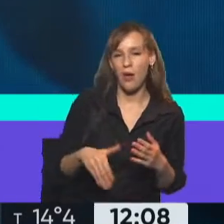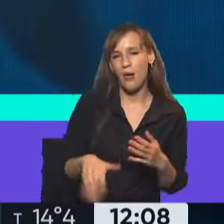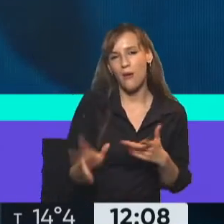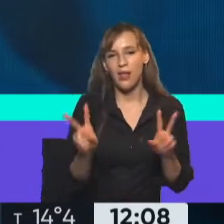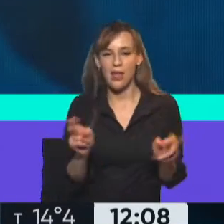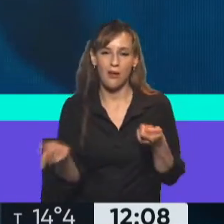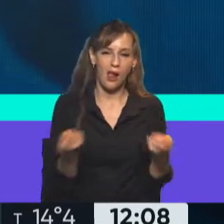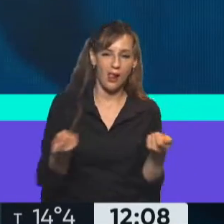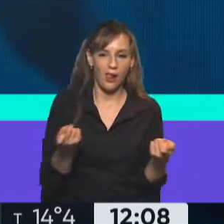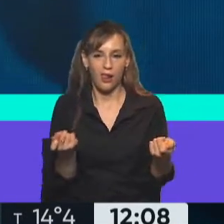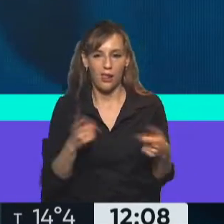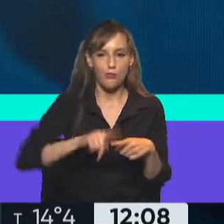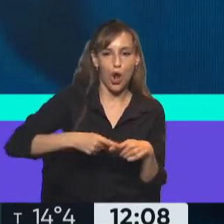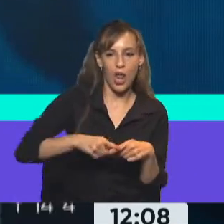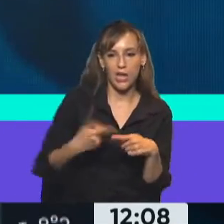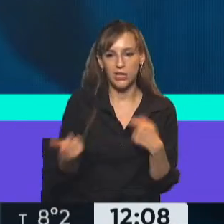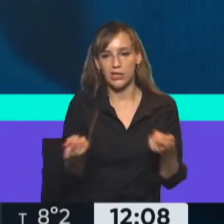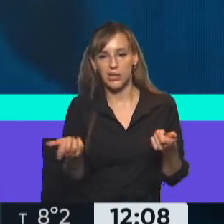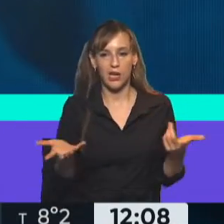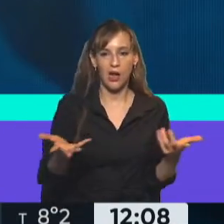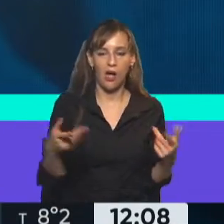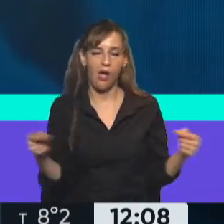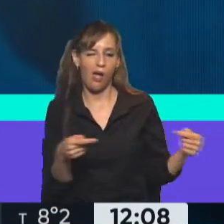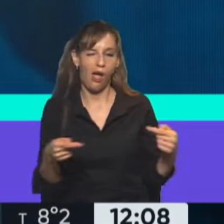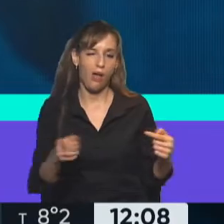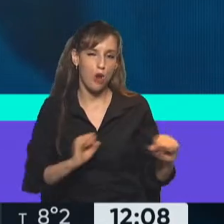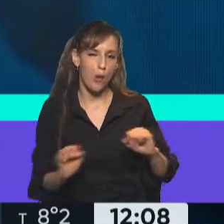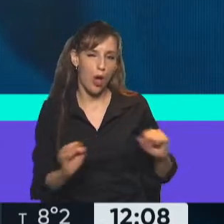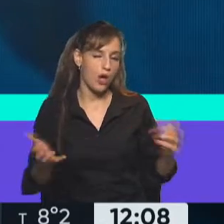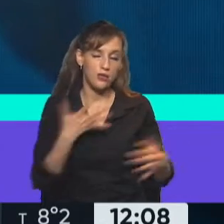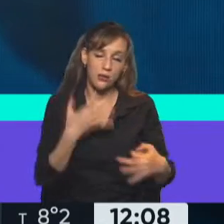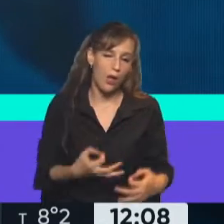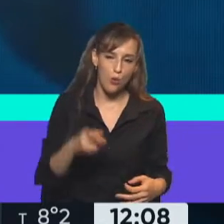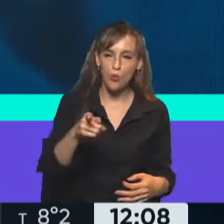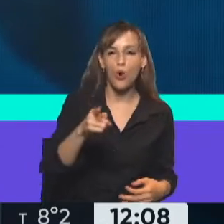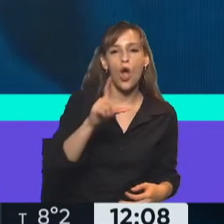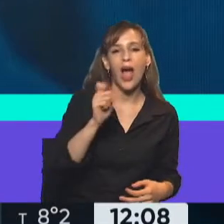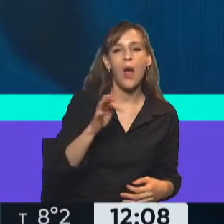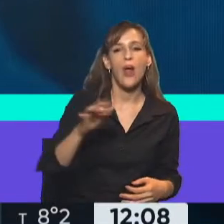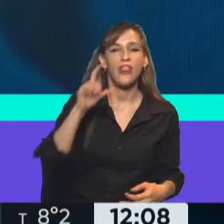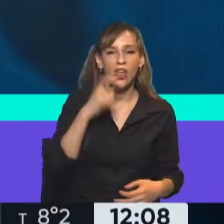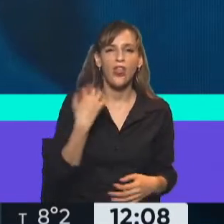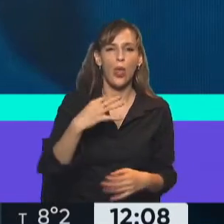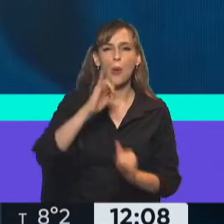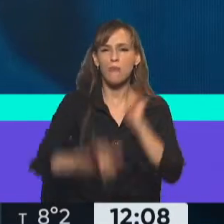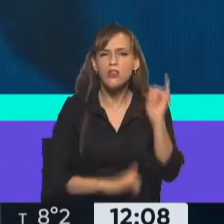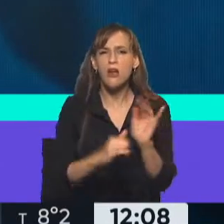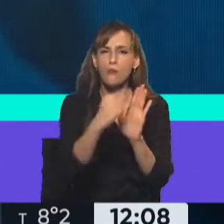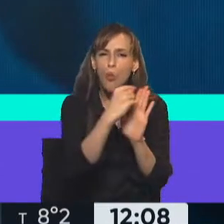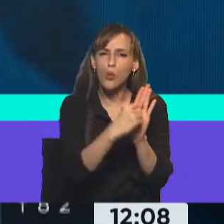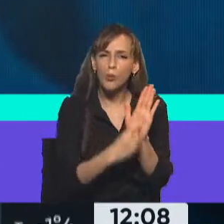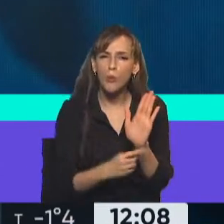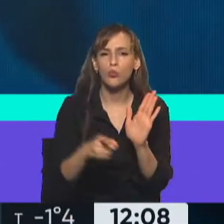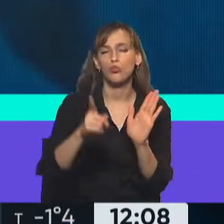de los pases de facturas, Cabandié tendrá que informar entonces de qué modo desplegó la asistencia del Gobierno Nacional. Ahora, ¿hay un